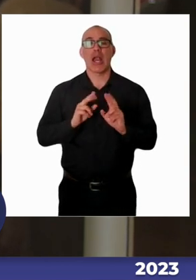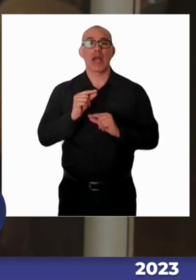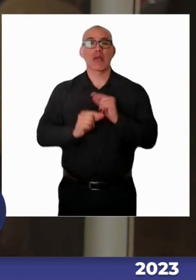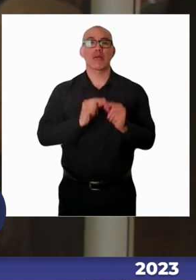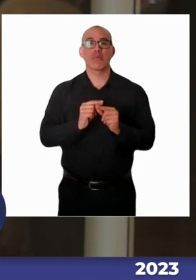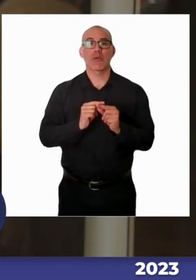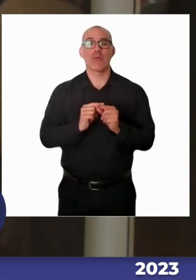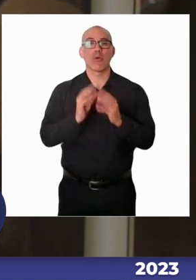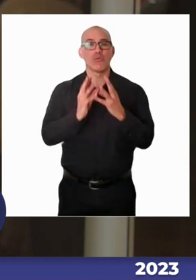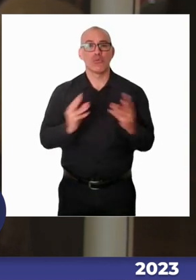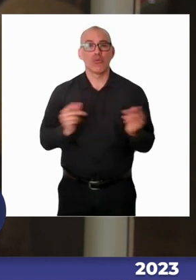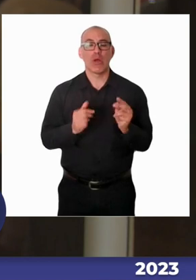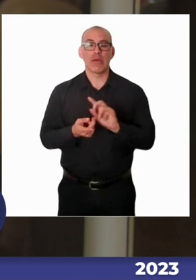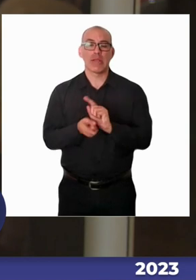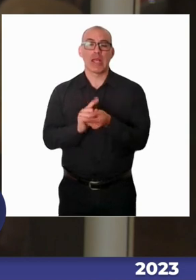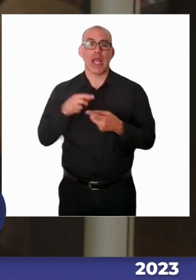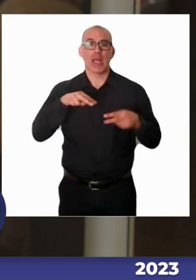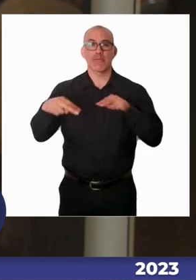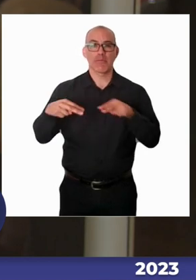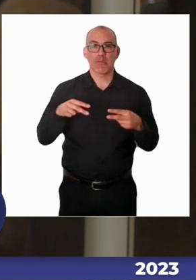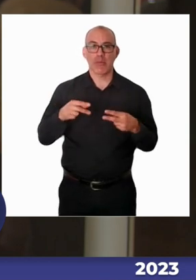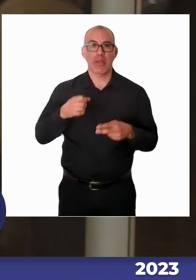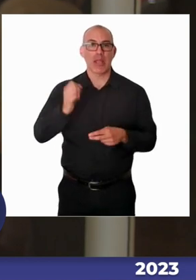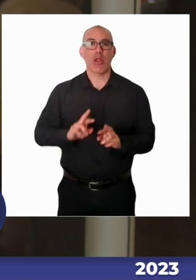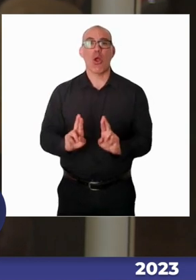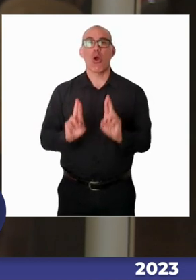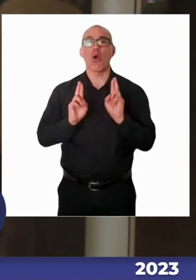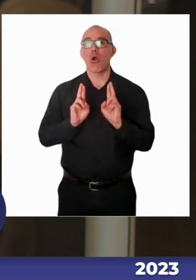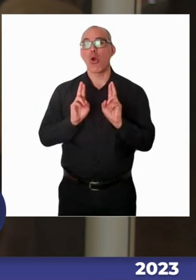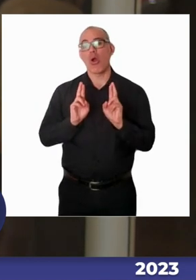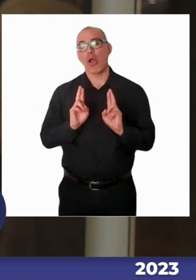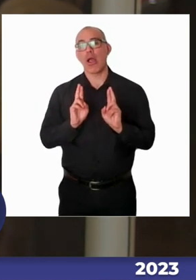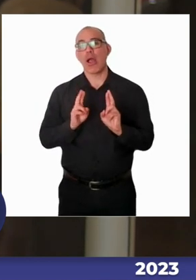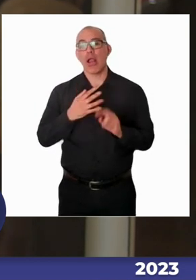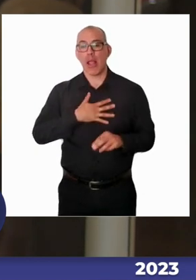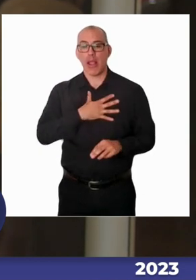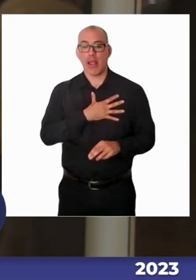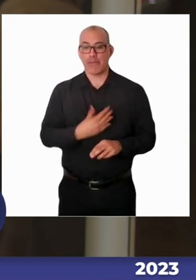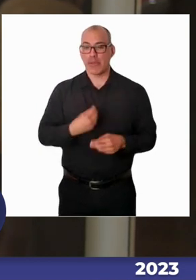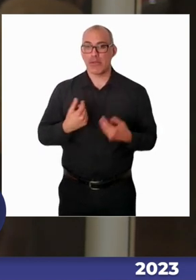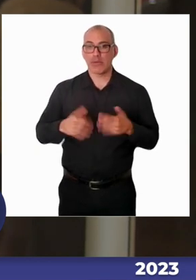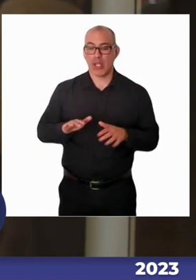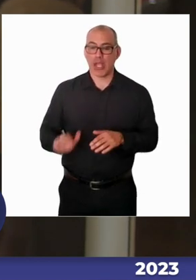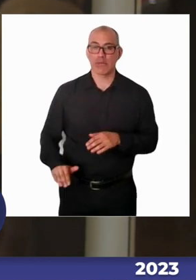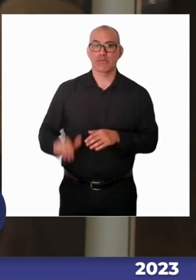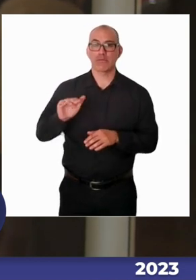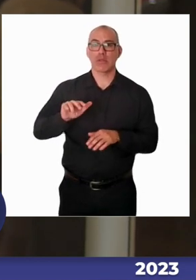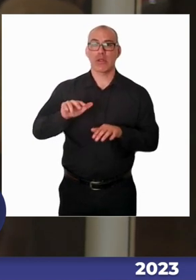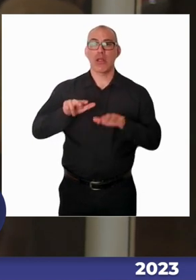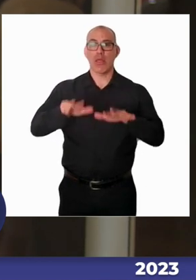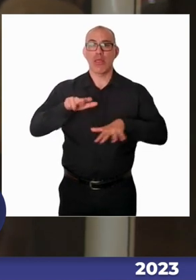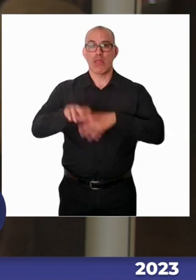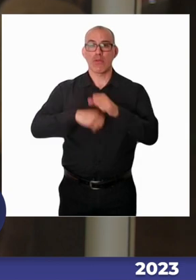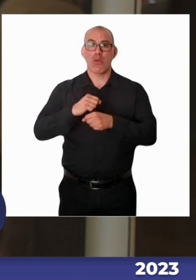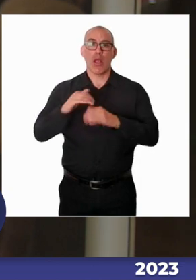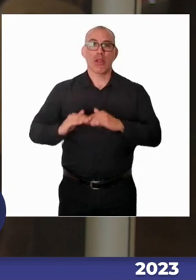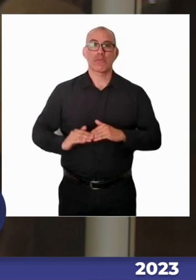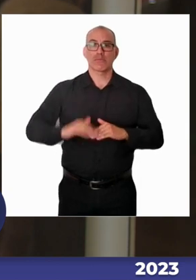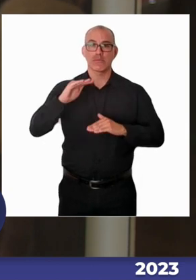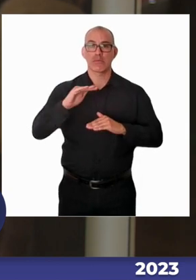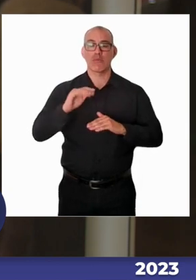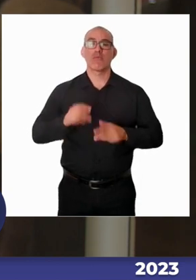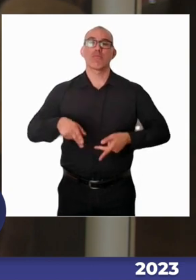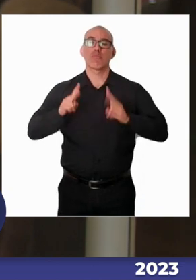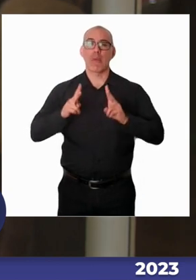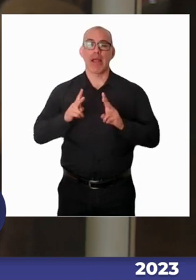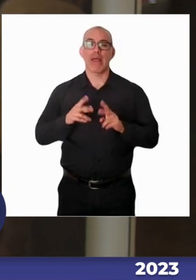discapacidad, en el fondo las recomendaciones y las observaciones que se han hecho al Estado tienen que ver con la urgencia de transitar hacia una